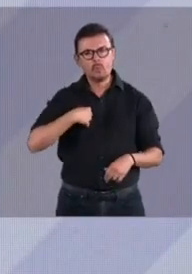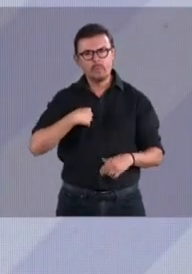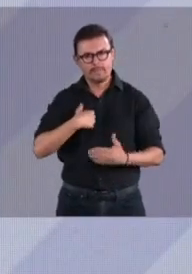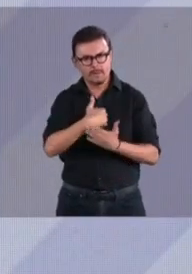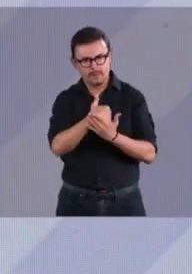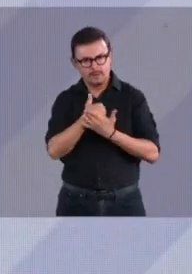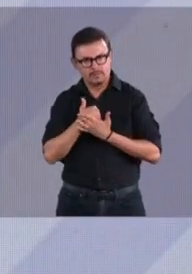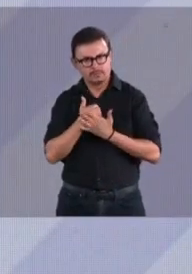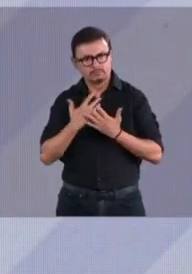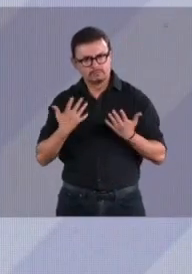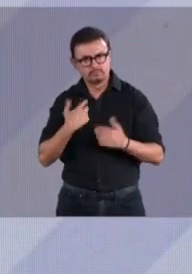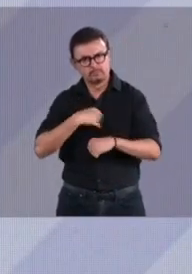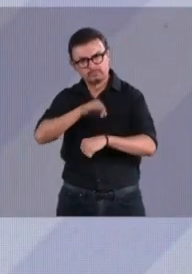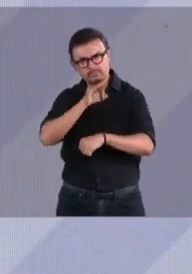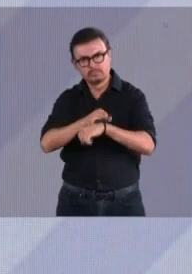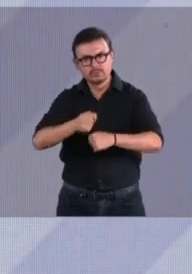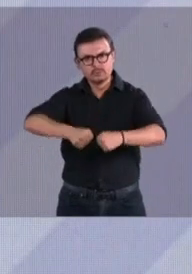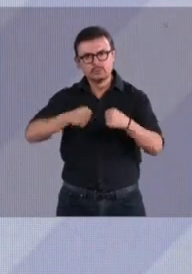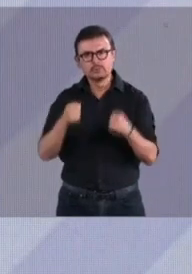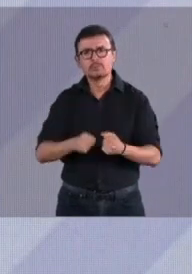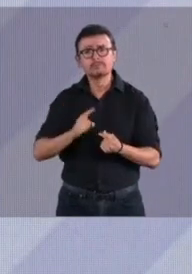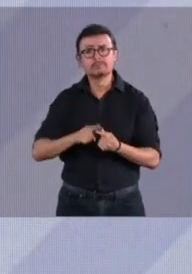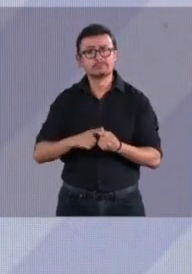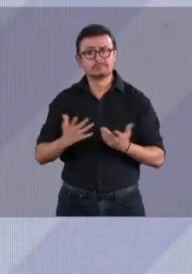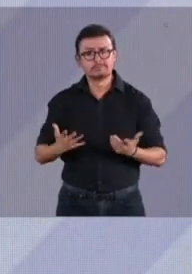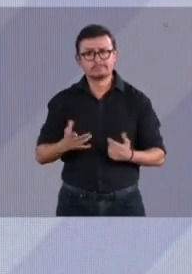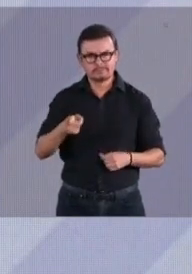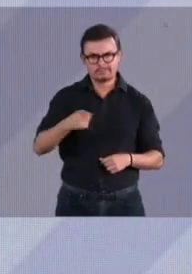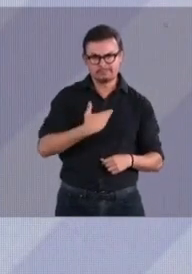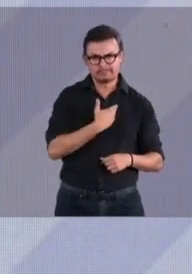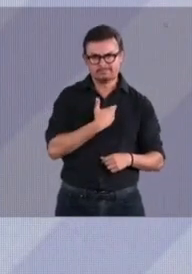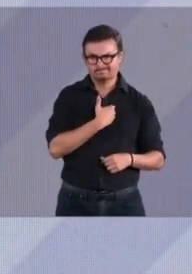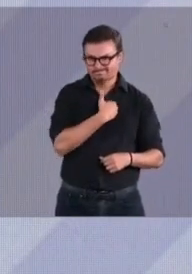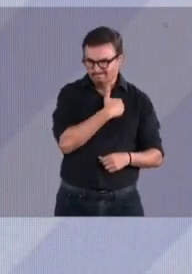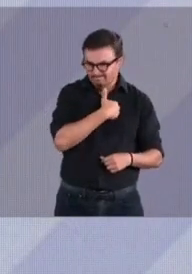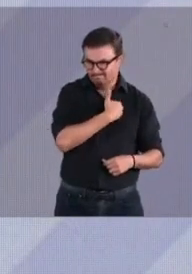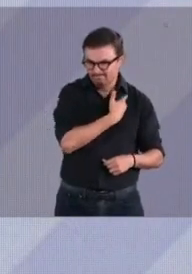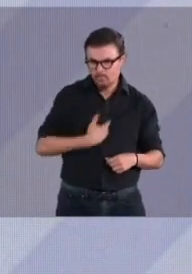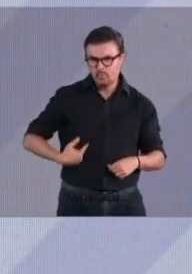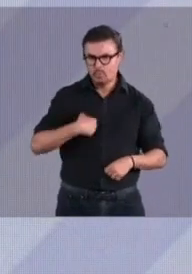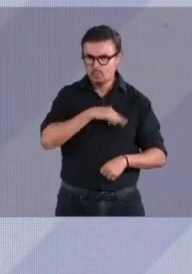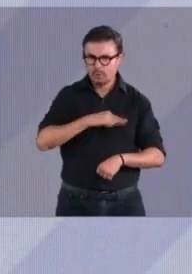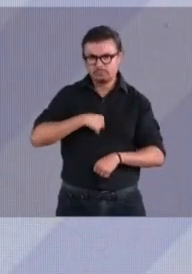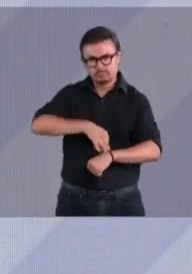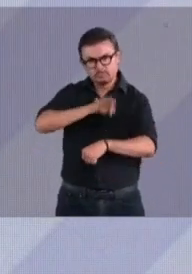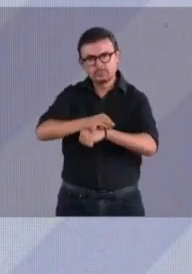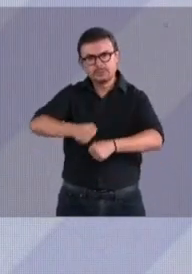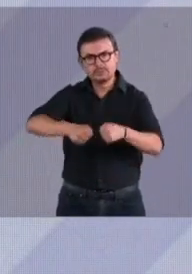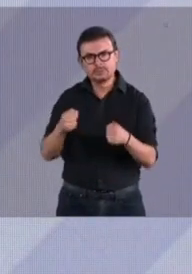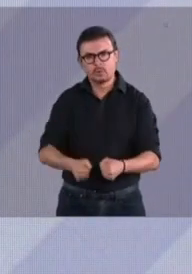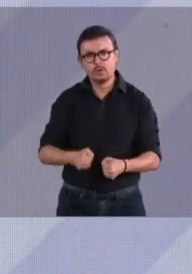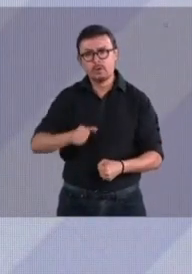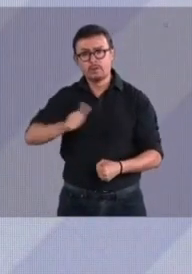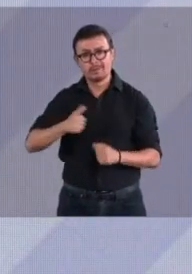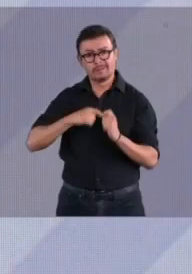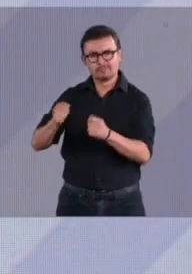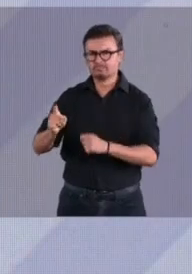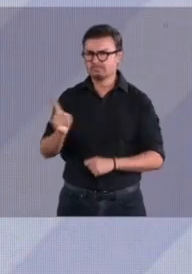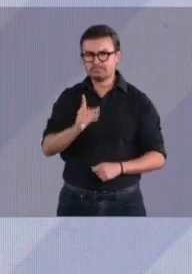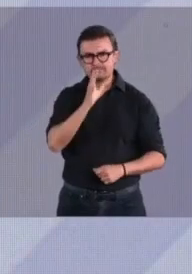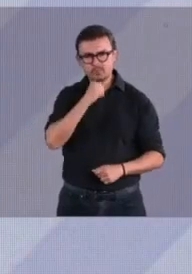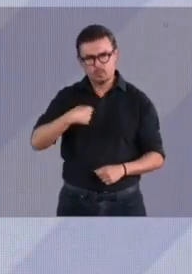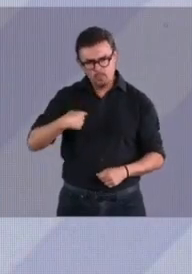seguridad, de acotar la impunidad, es el presidente de la República. Es una tarea que no se puede delegar. Por eso, desde la Constitución, el presidente de la